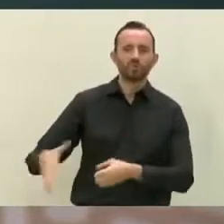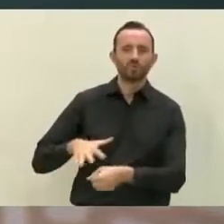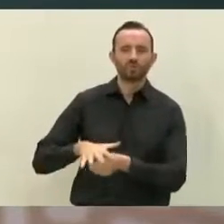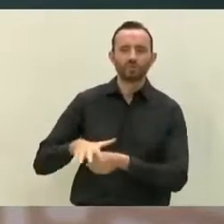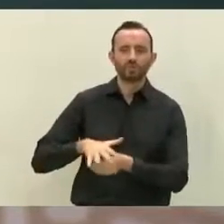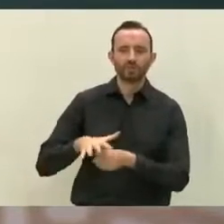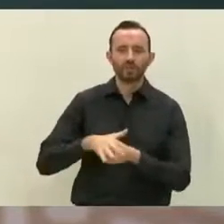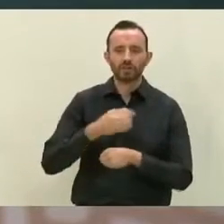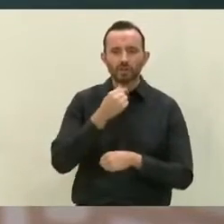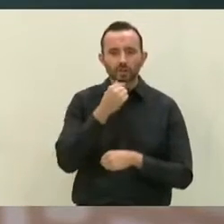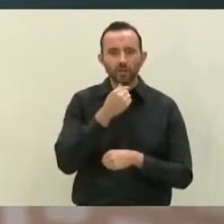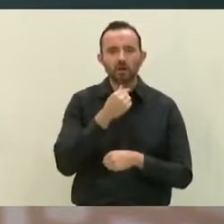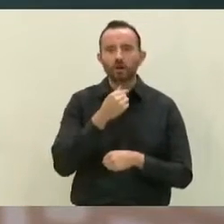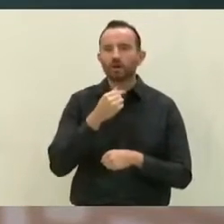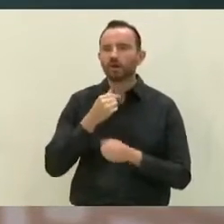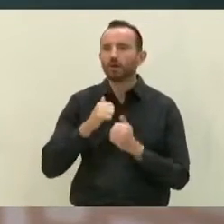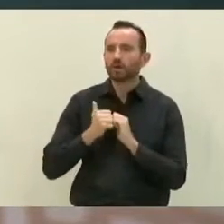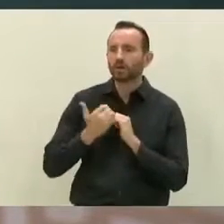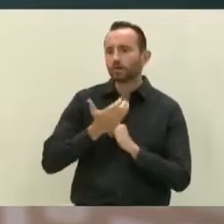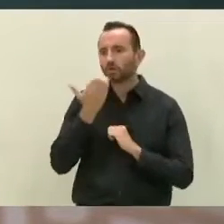préndele el Nintendo